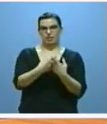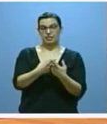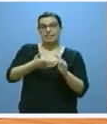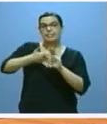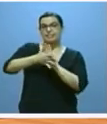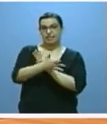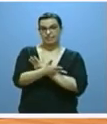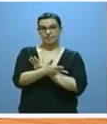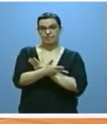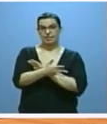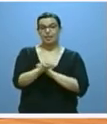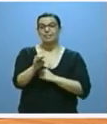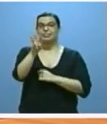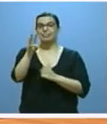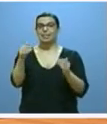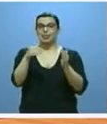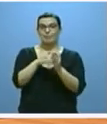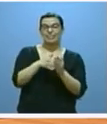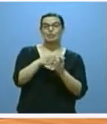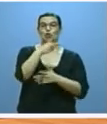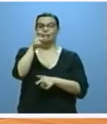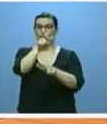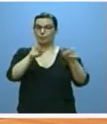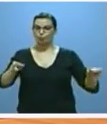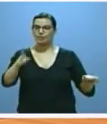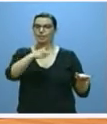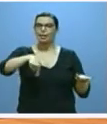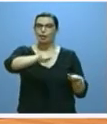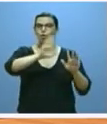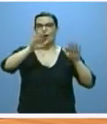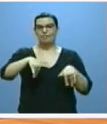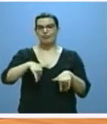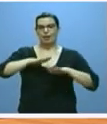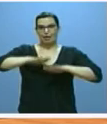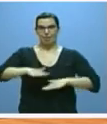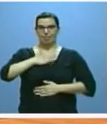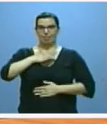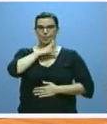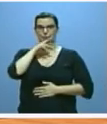lo que más de 13.200 personas habrán podido mantener su hogar.